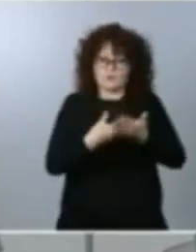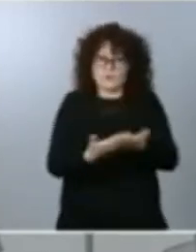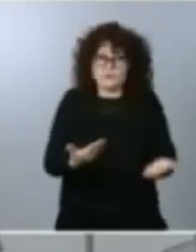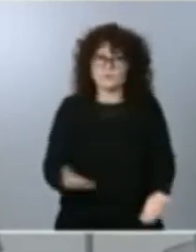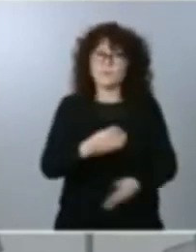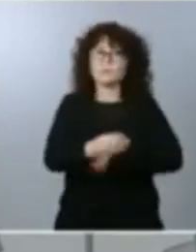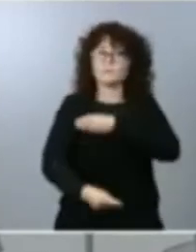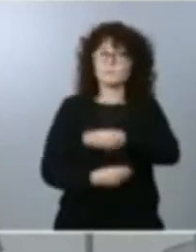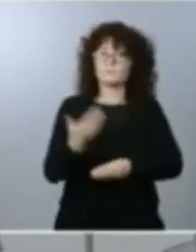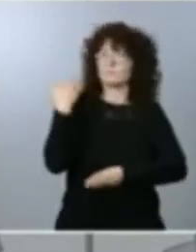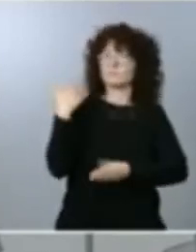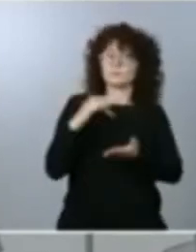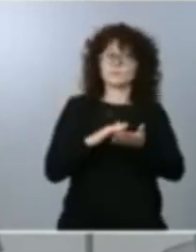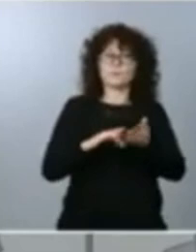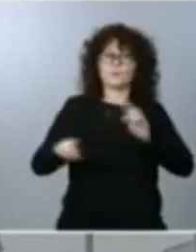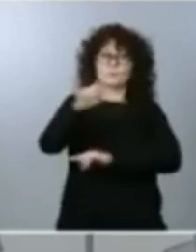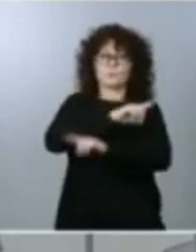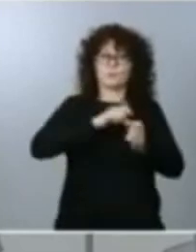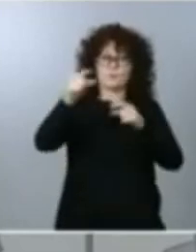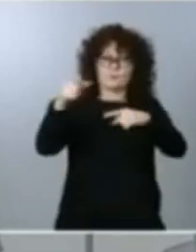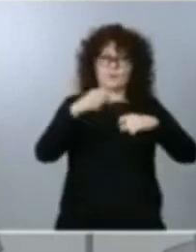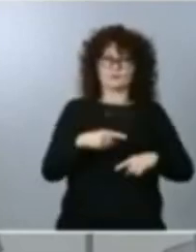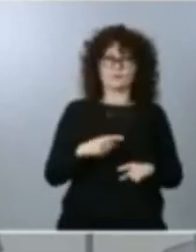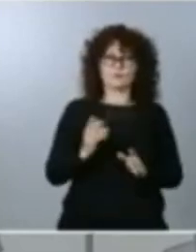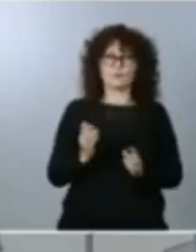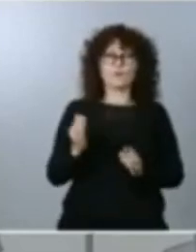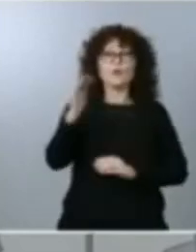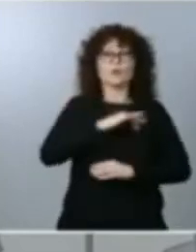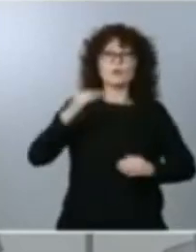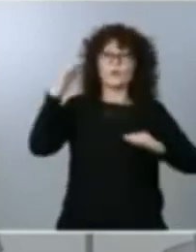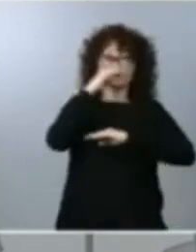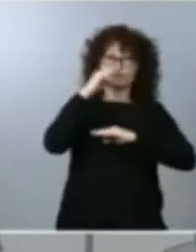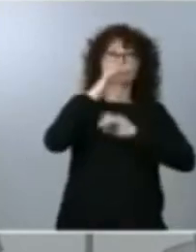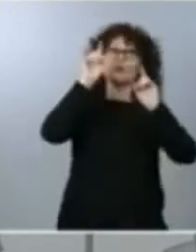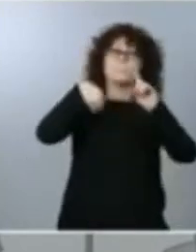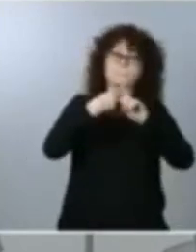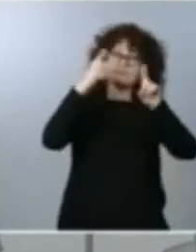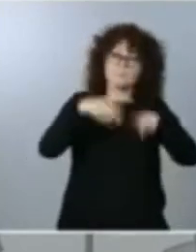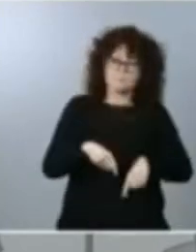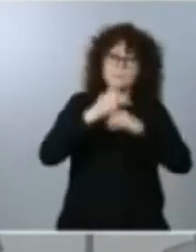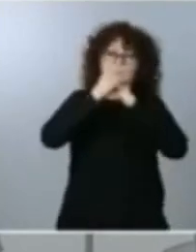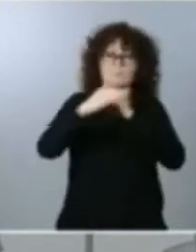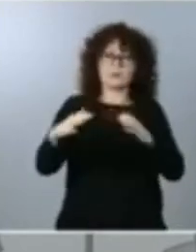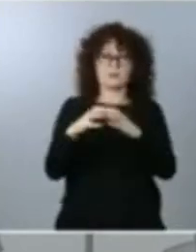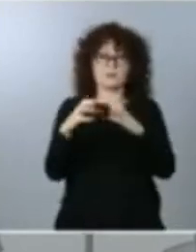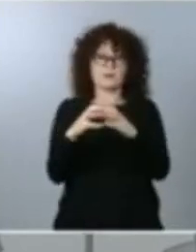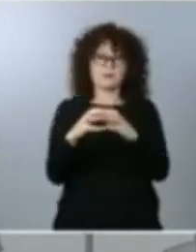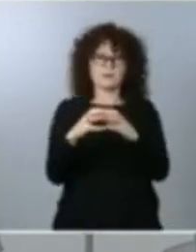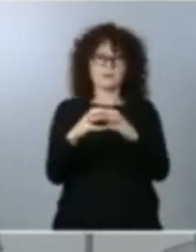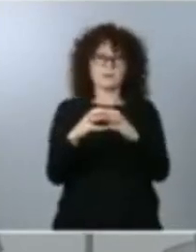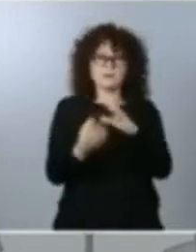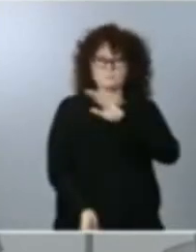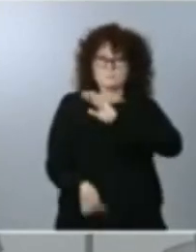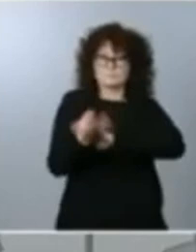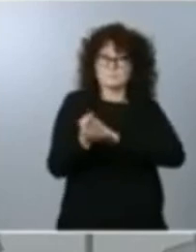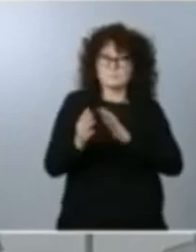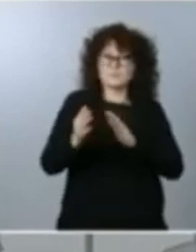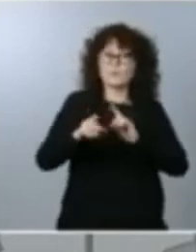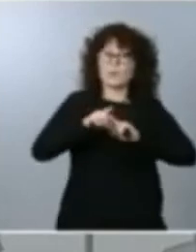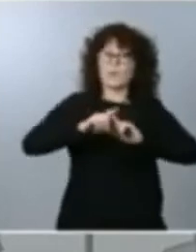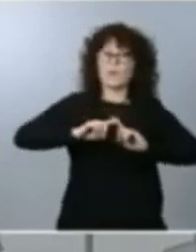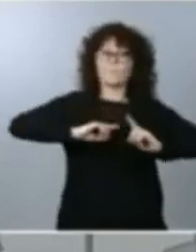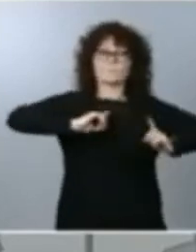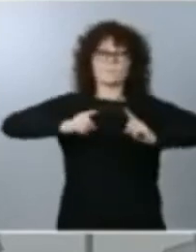a una crisis migratoria en el estrecho y en el mar del Alborán aprobamos la creación de un mando único que pusimos también